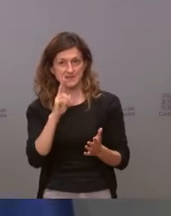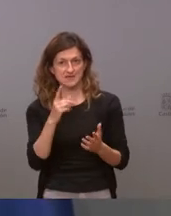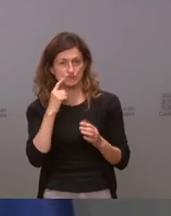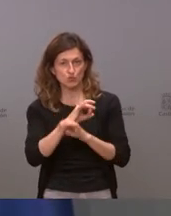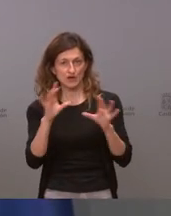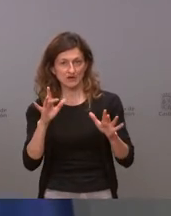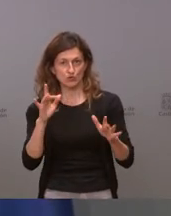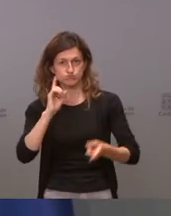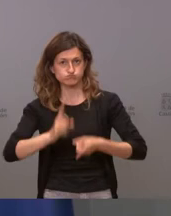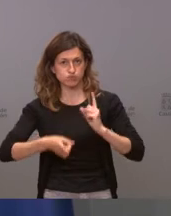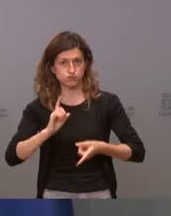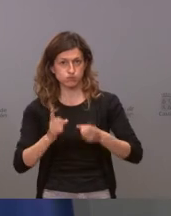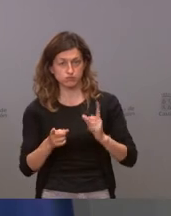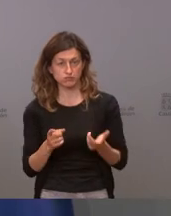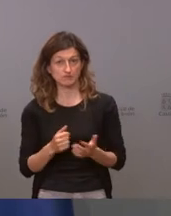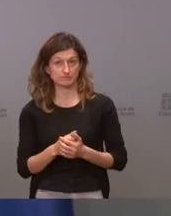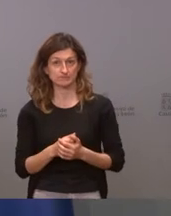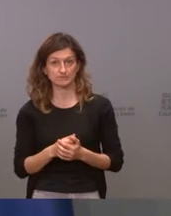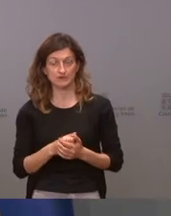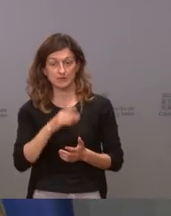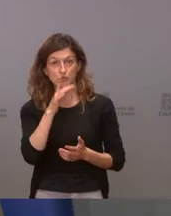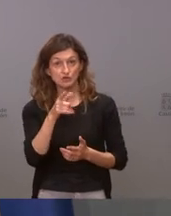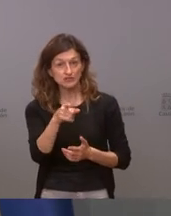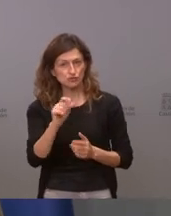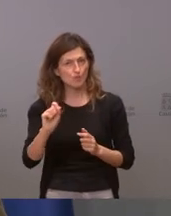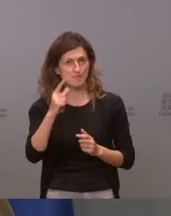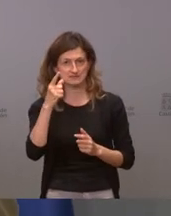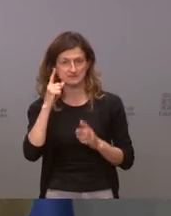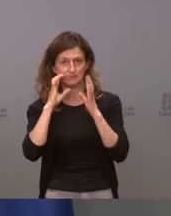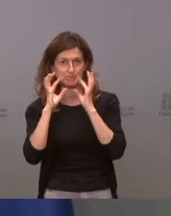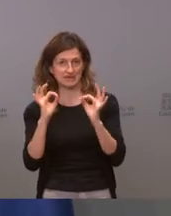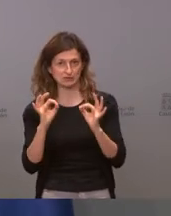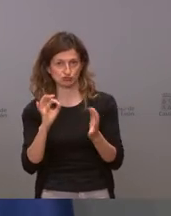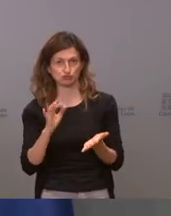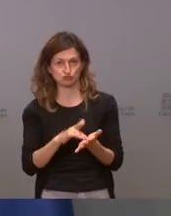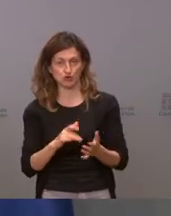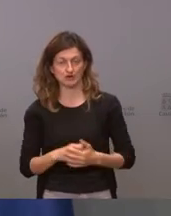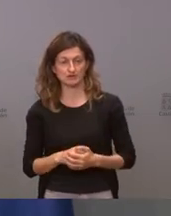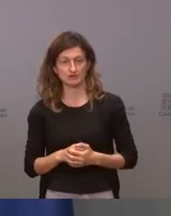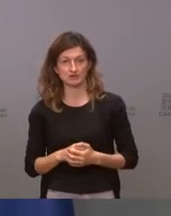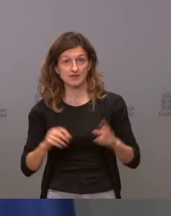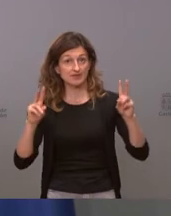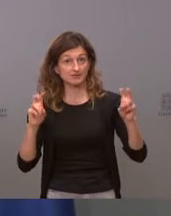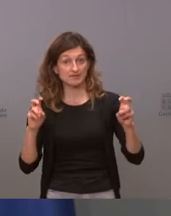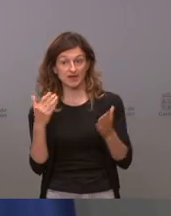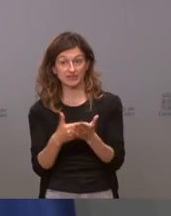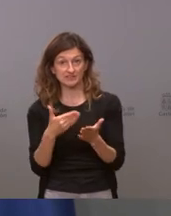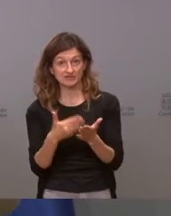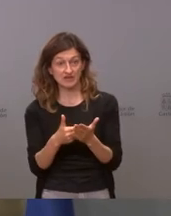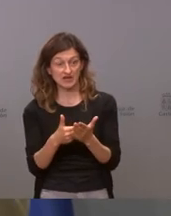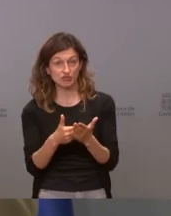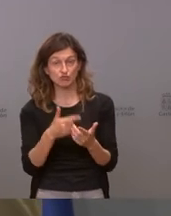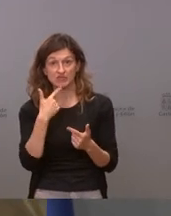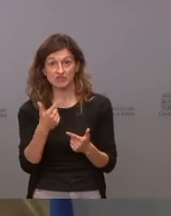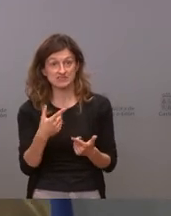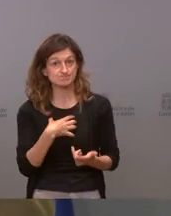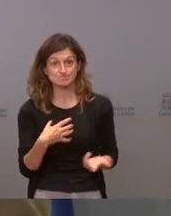que insisto es probablemente lo más peligroso que nos pasa sobre el certificado pues sobre el certificado no le puedo